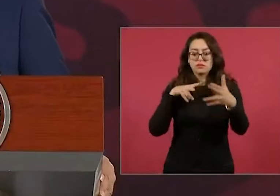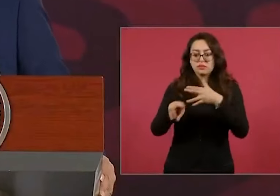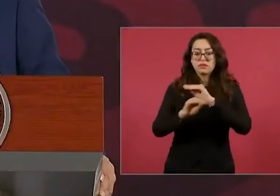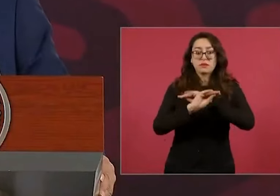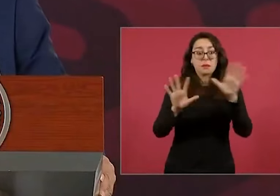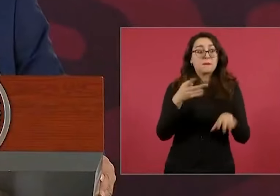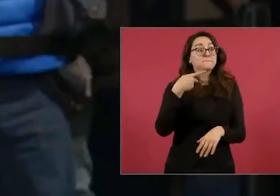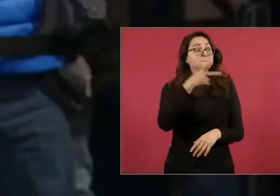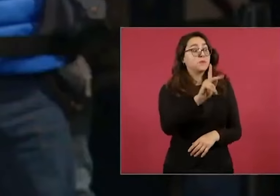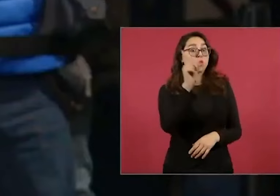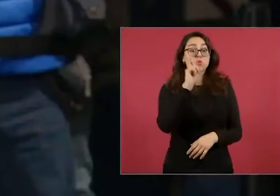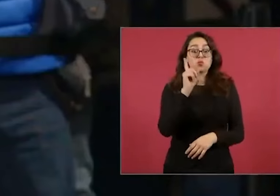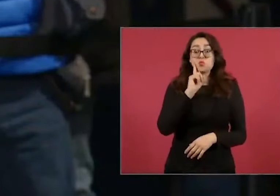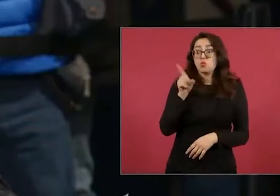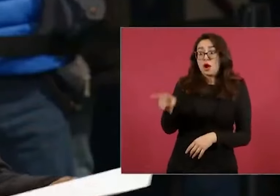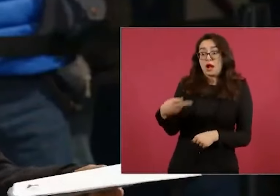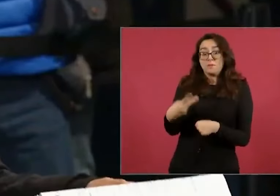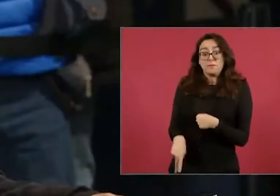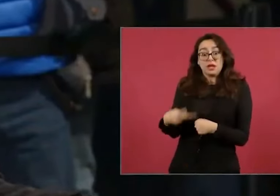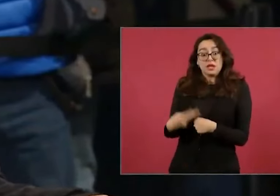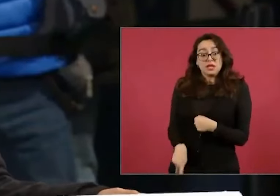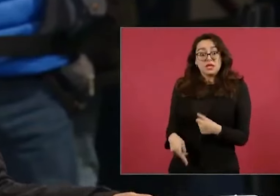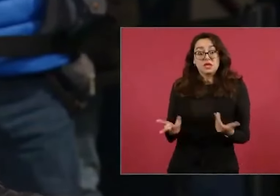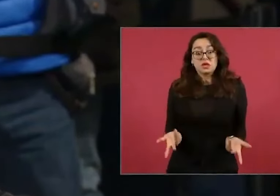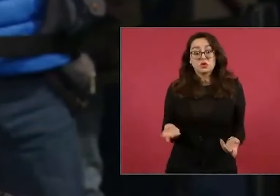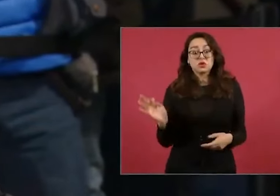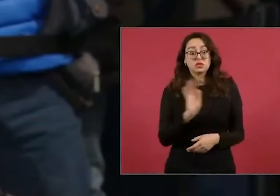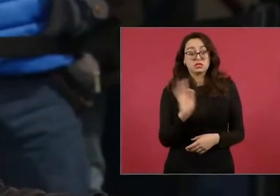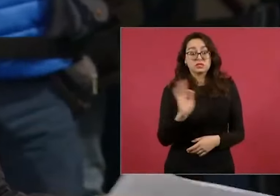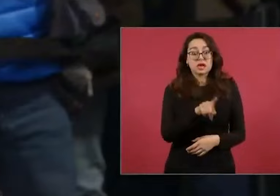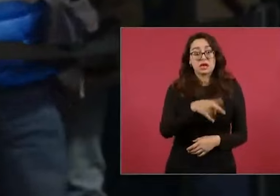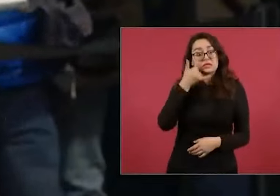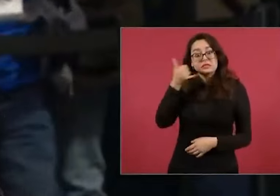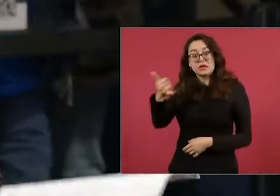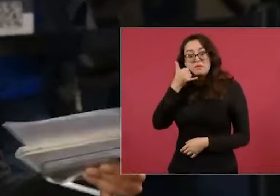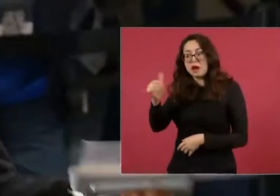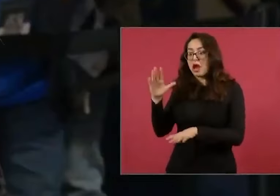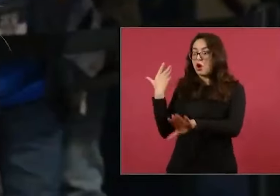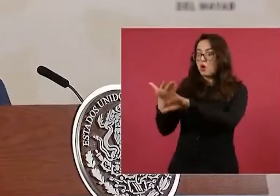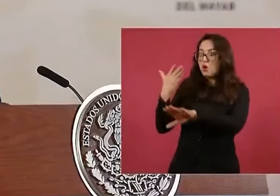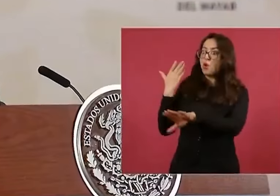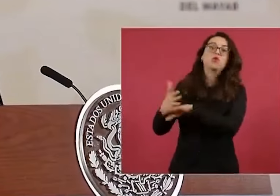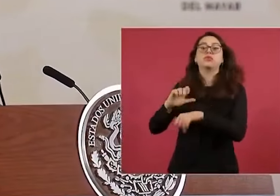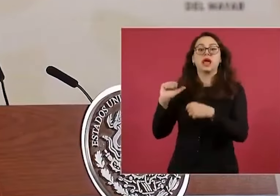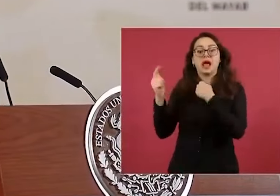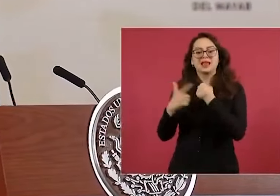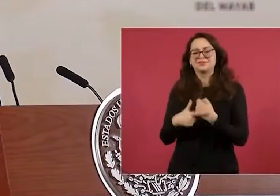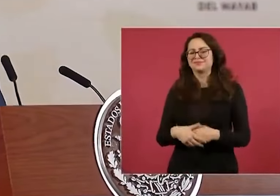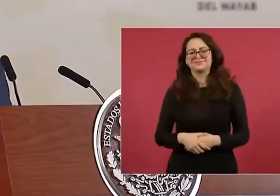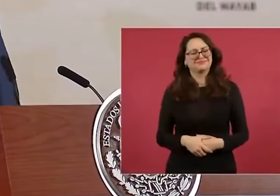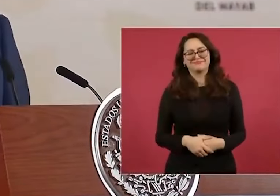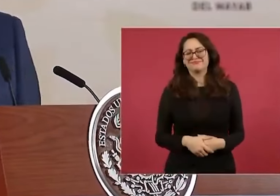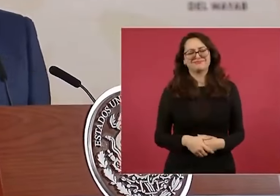la pone en riesgo a ella, cualquiera podría, más allá de usted, cualquiera le puede llamar y cualquiera la puede amenazar y le puede decir algo. pasa